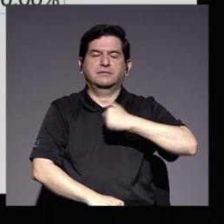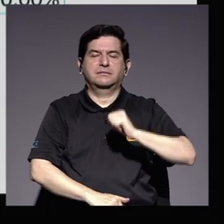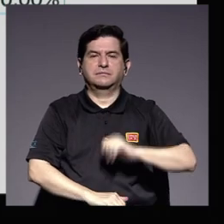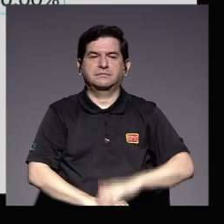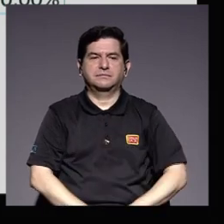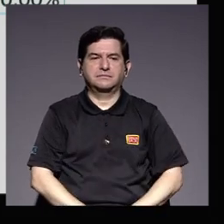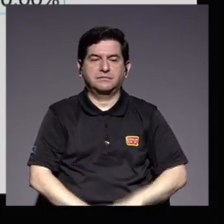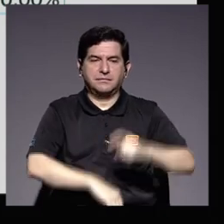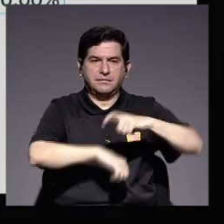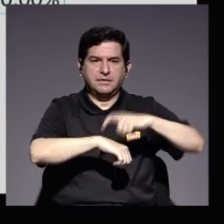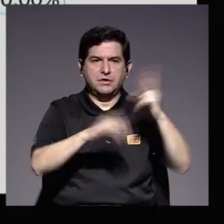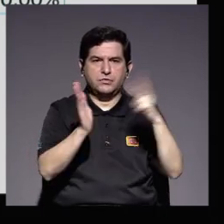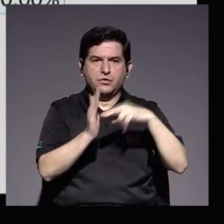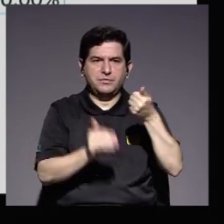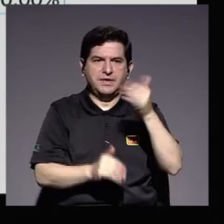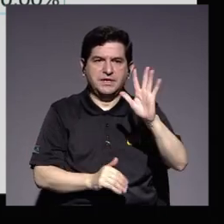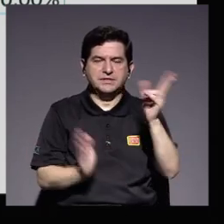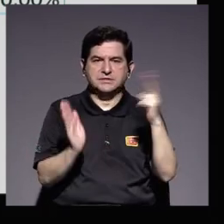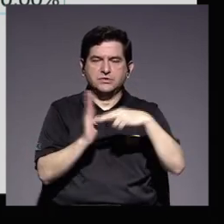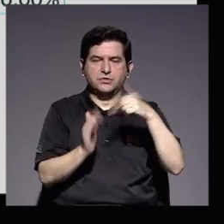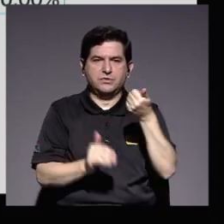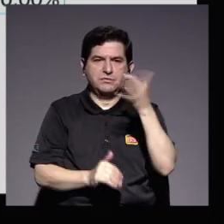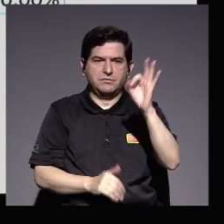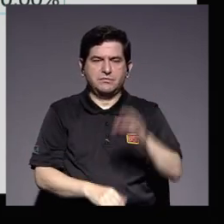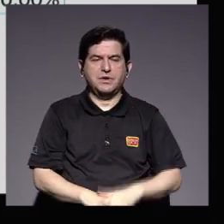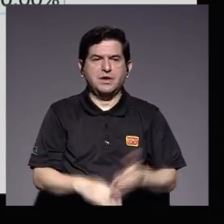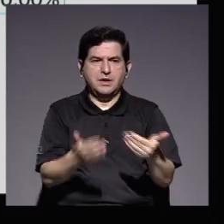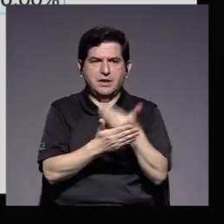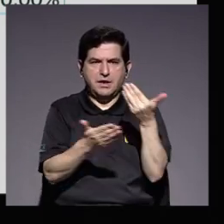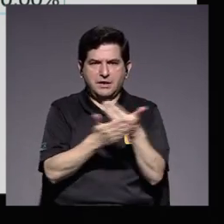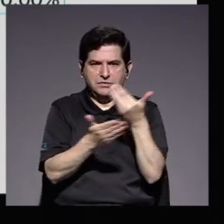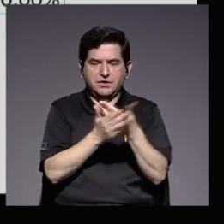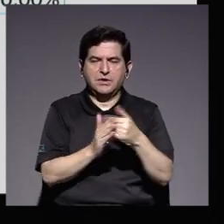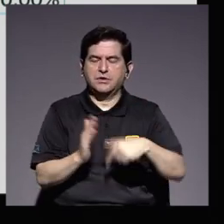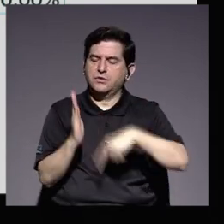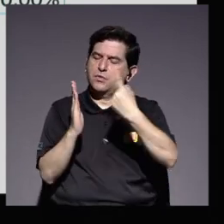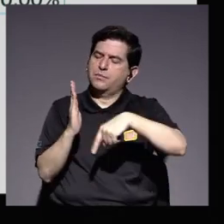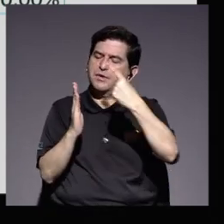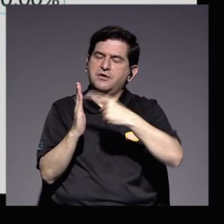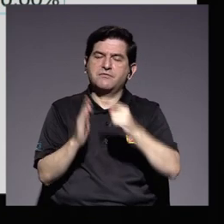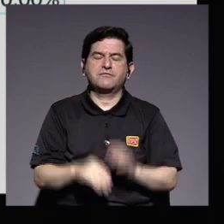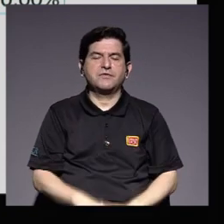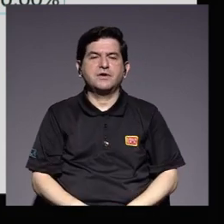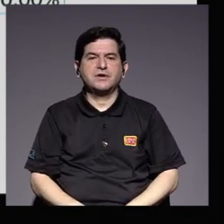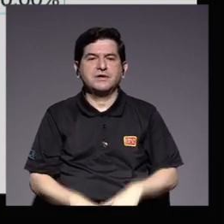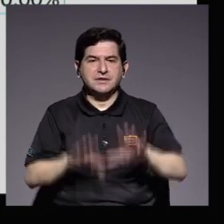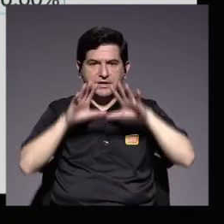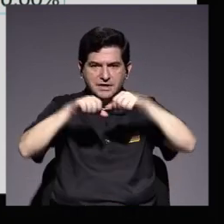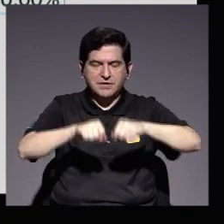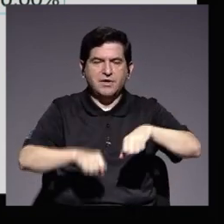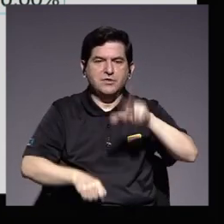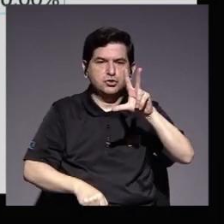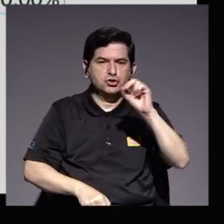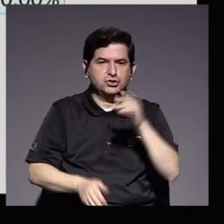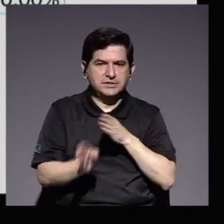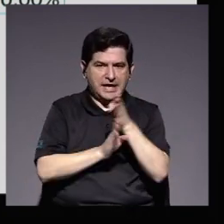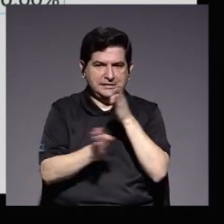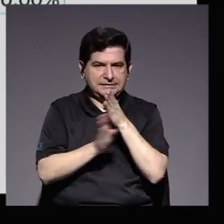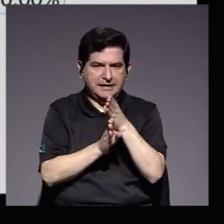En el periodo 2015-2019 se logró la actualización del perfil de egreso de un total de 30 carreras,